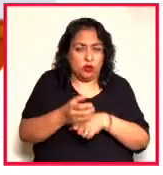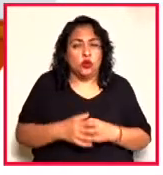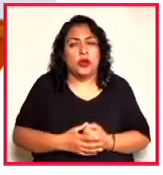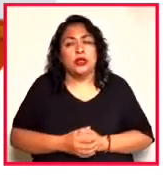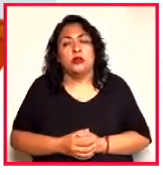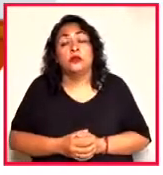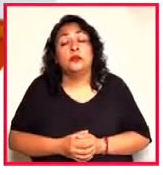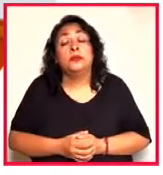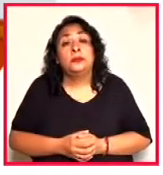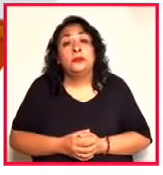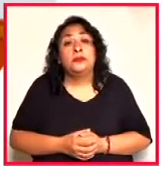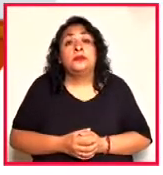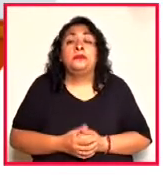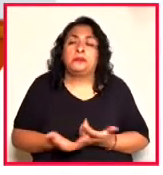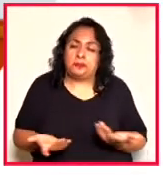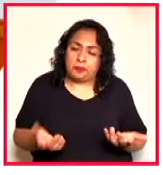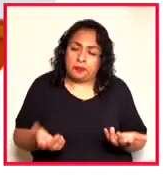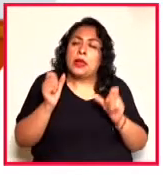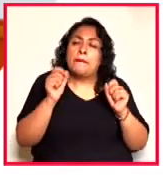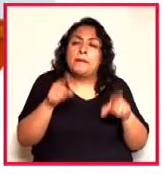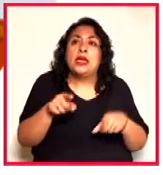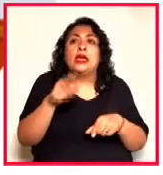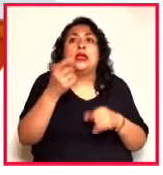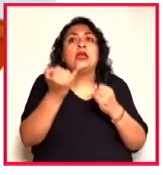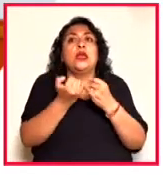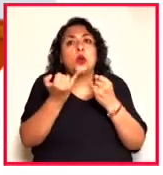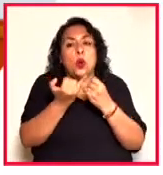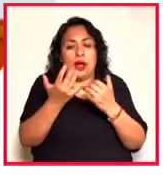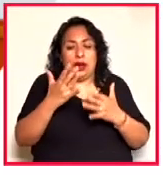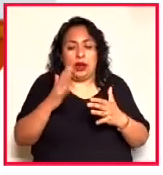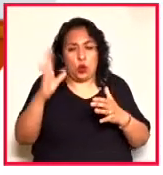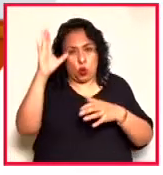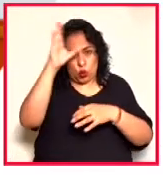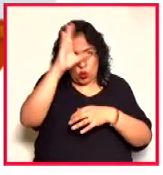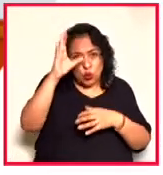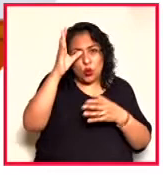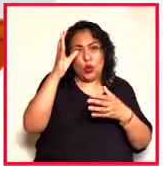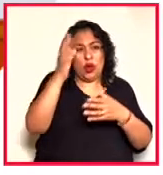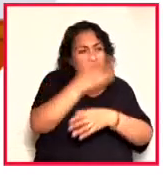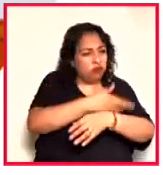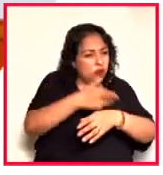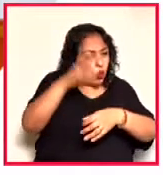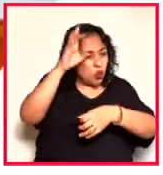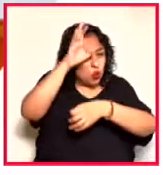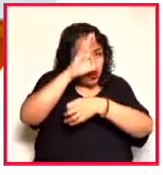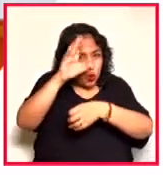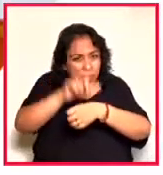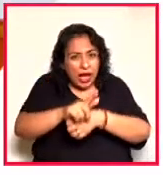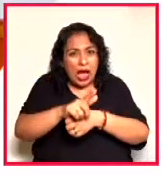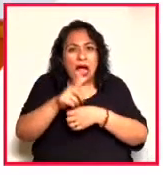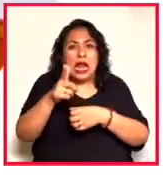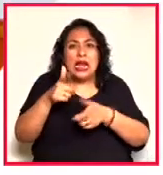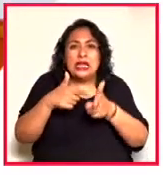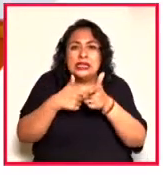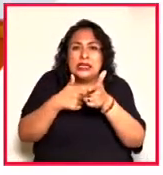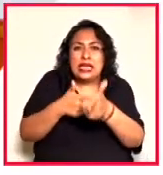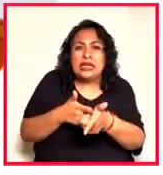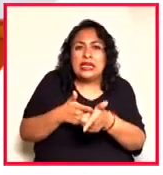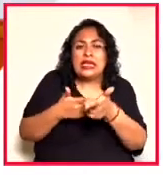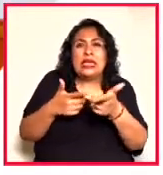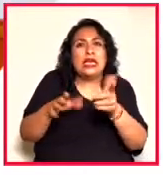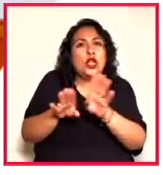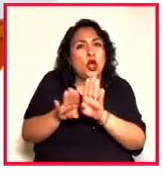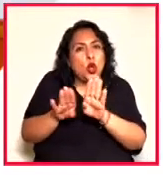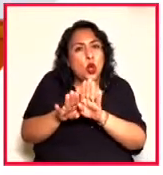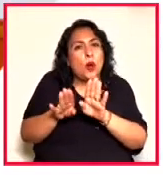Y, finalmente, como una manera desde la cultura, desde la diplomacia cultural, de seguir combatiendo eso que sigue estando